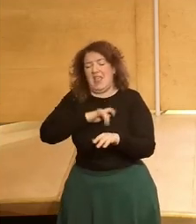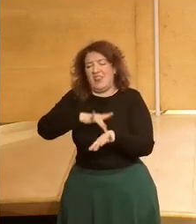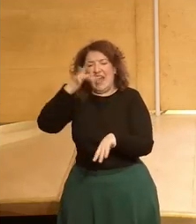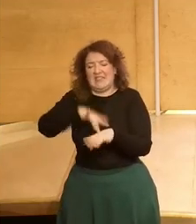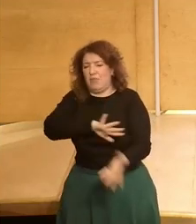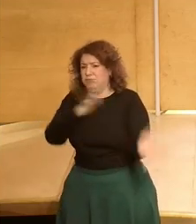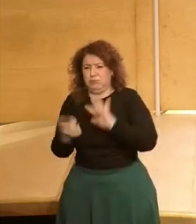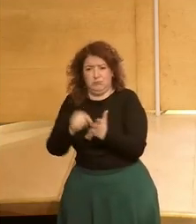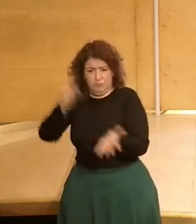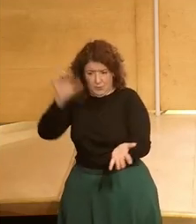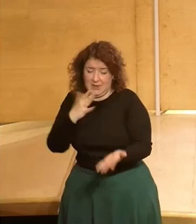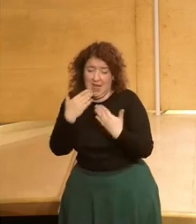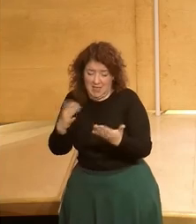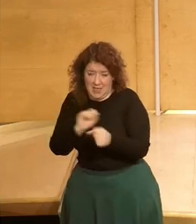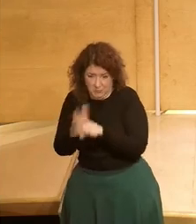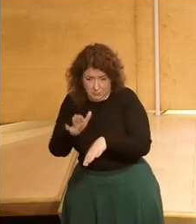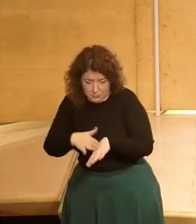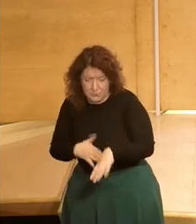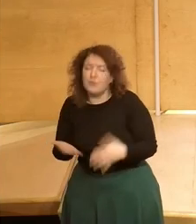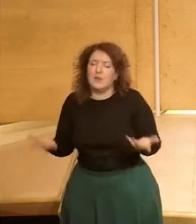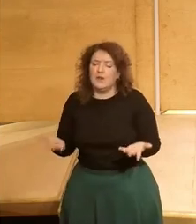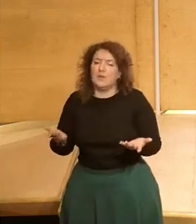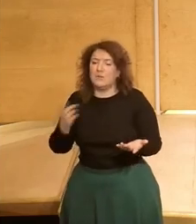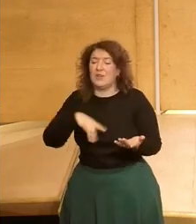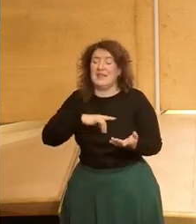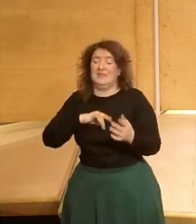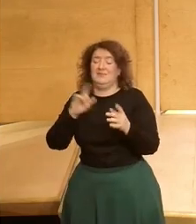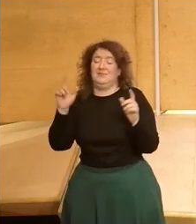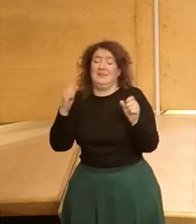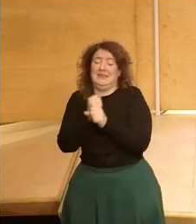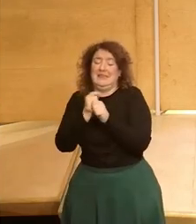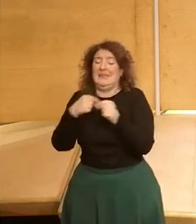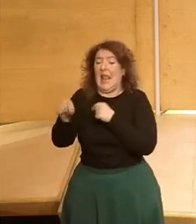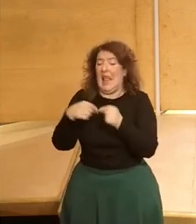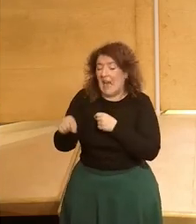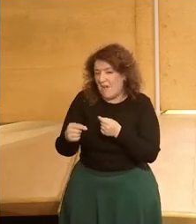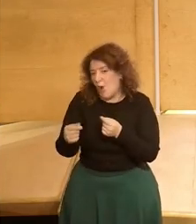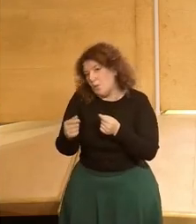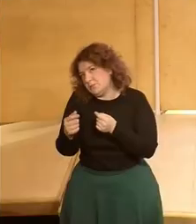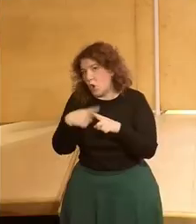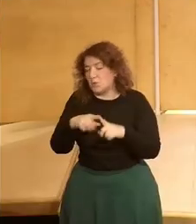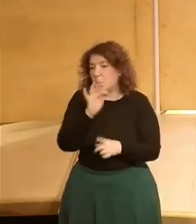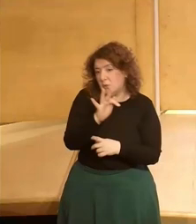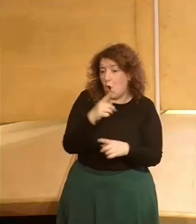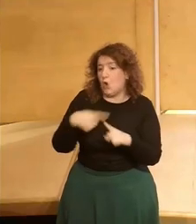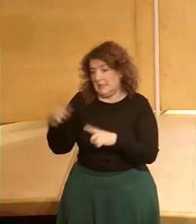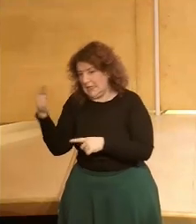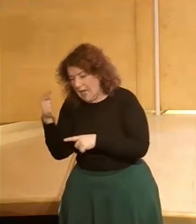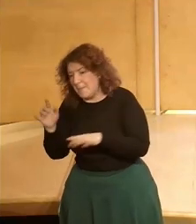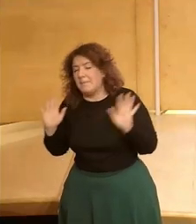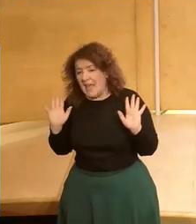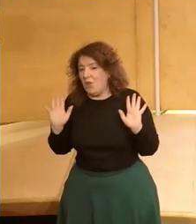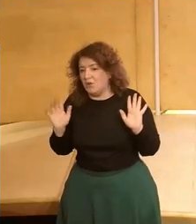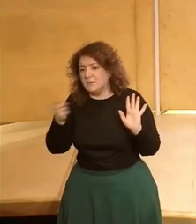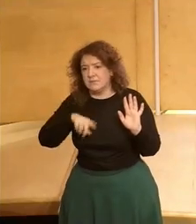comentabais antes y lo que ha venido es el teletrabajo que tiene sus pros y sus contras también pero que desde